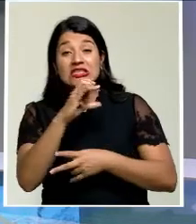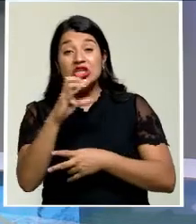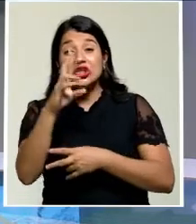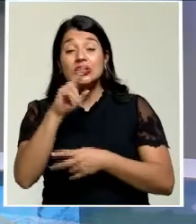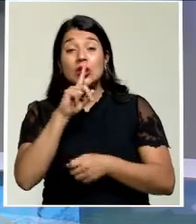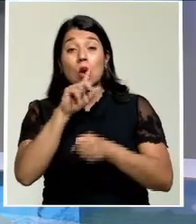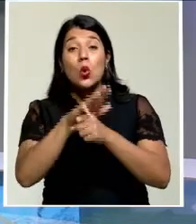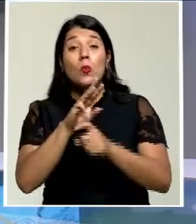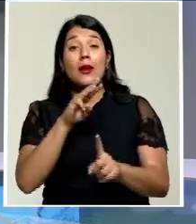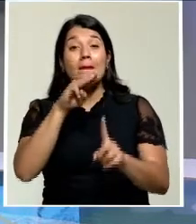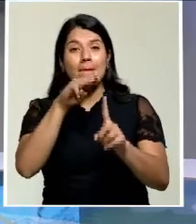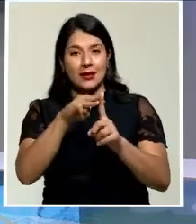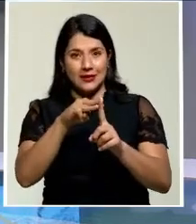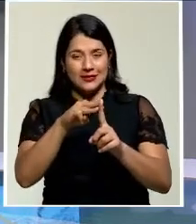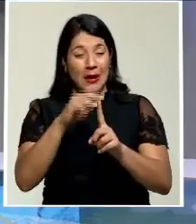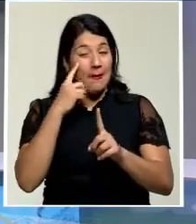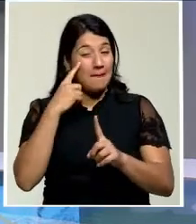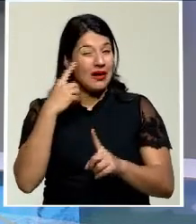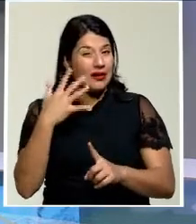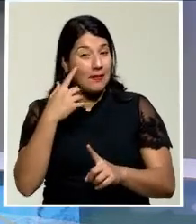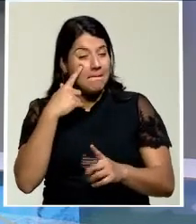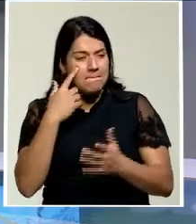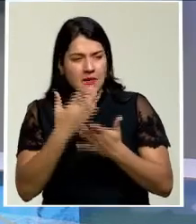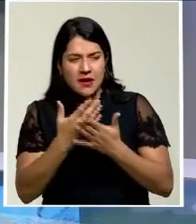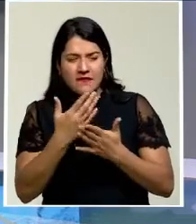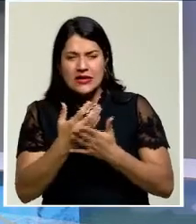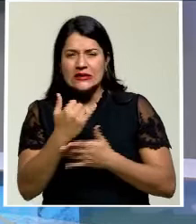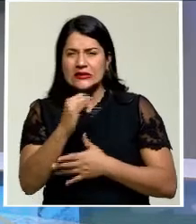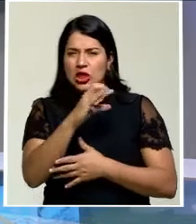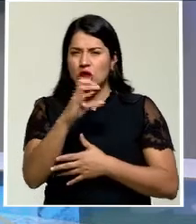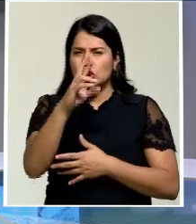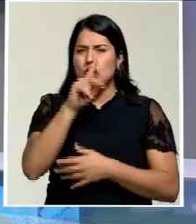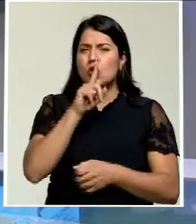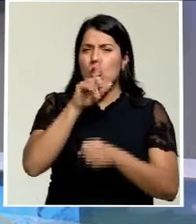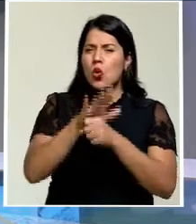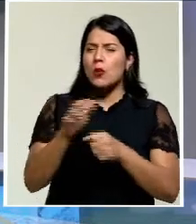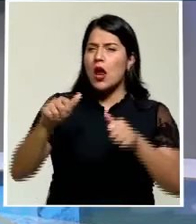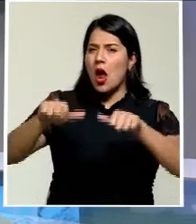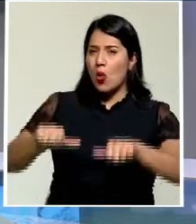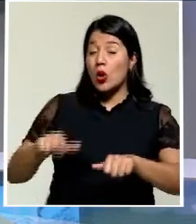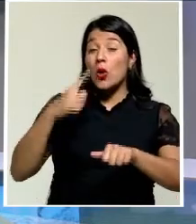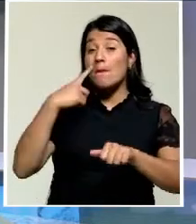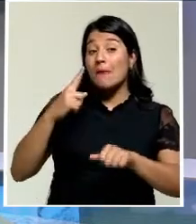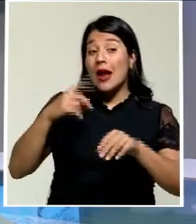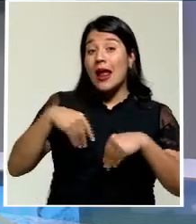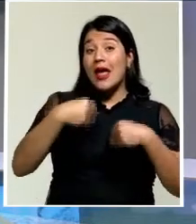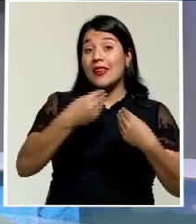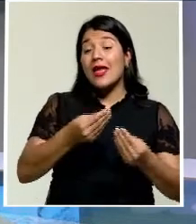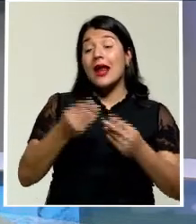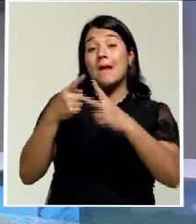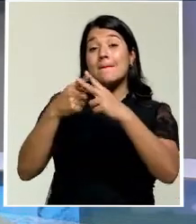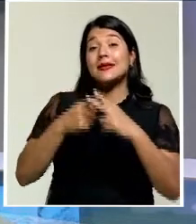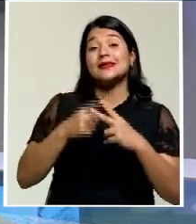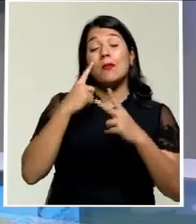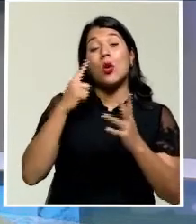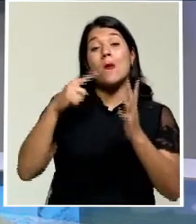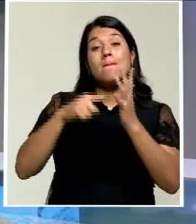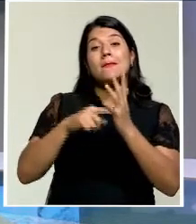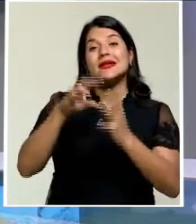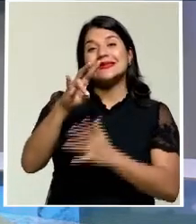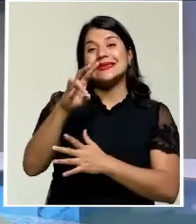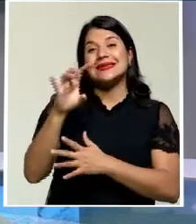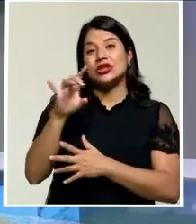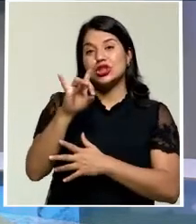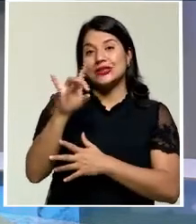verificar si han cumplido los acuerdos por el crédito de 1.778 millones de dólares. Rodrigo